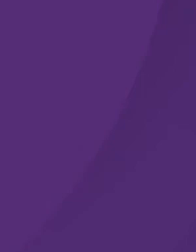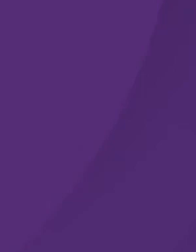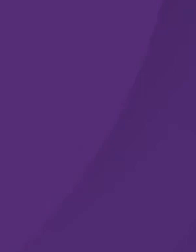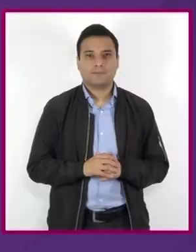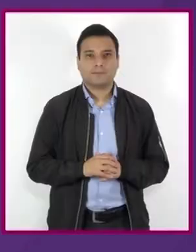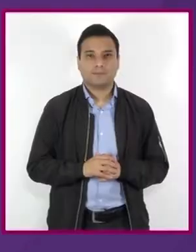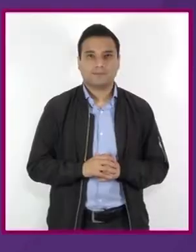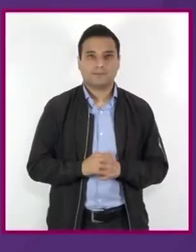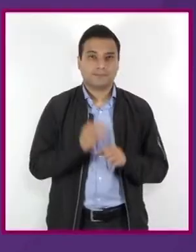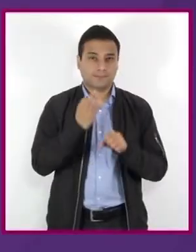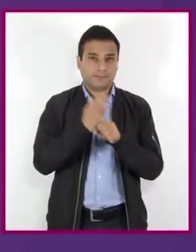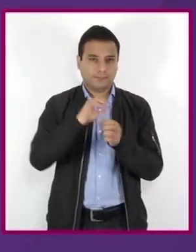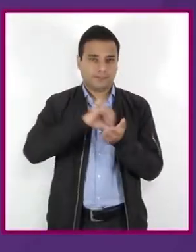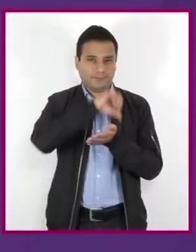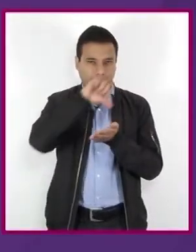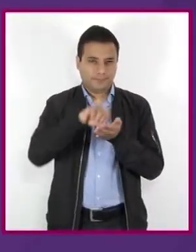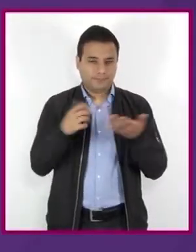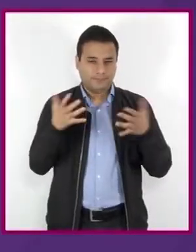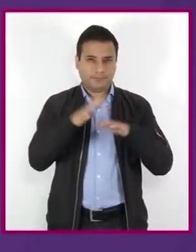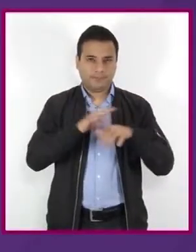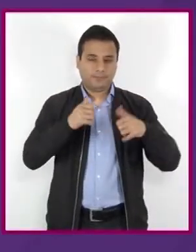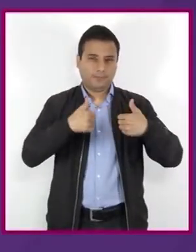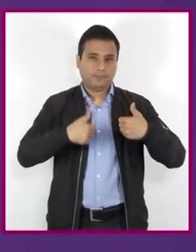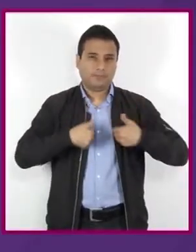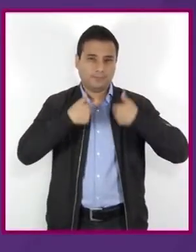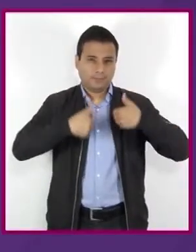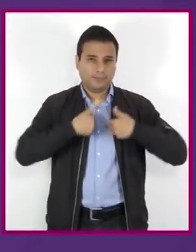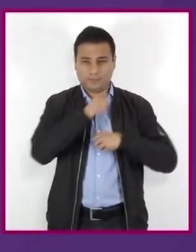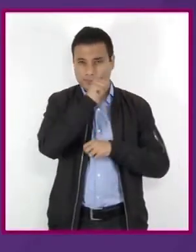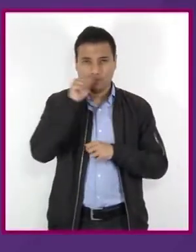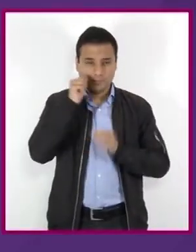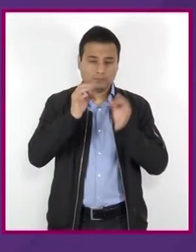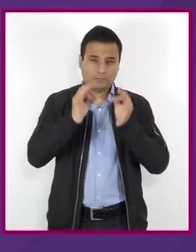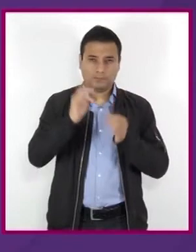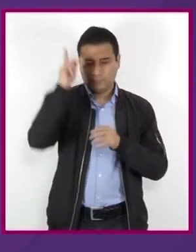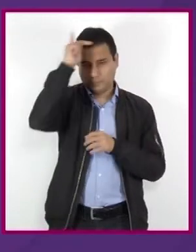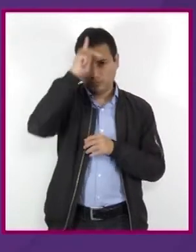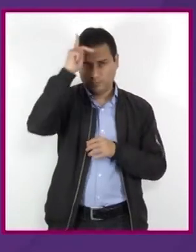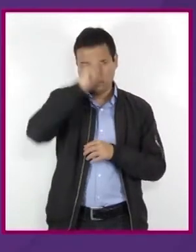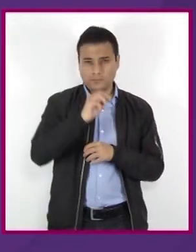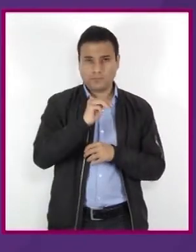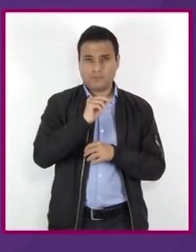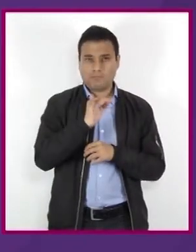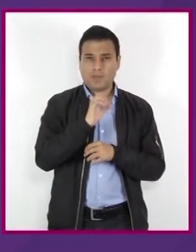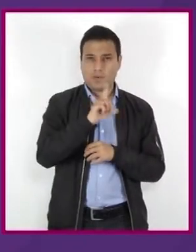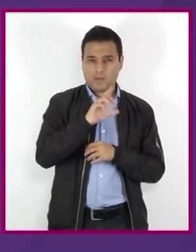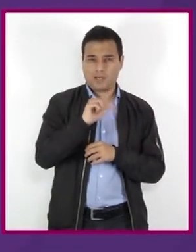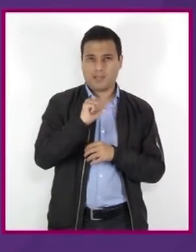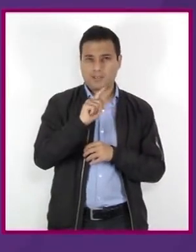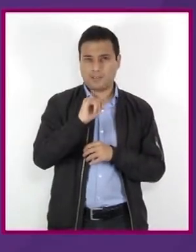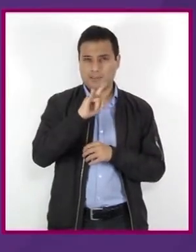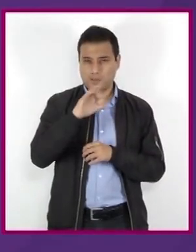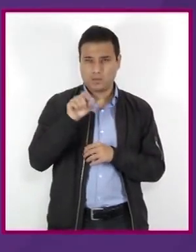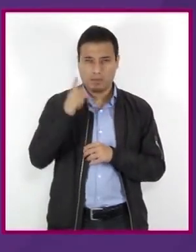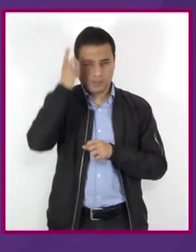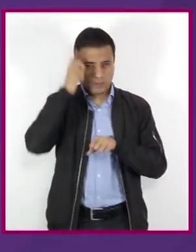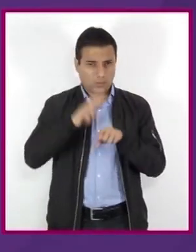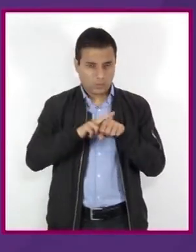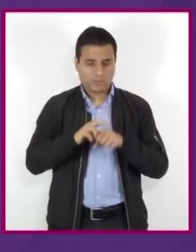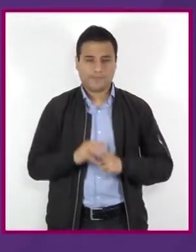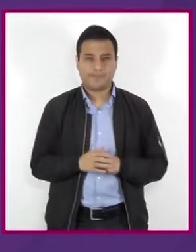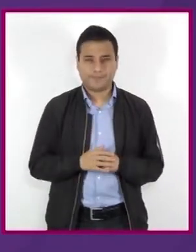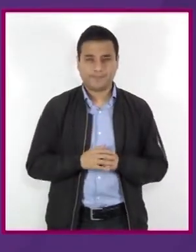Estamos en el Centro de Integración Juvenil Benito Juárez con el psicólogo Manuel Castillo, director del centro. Gracias por estar con nosotros.